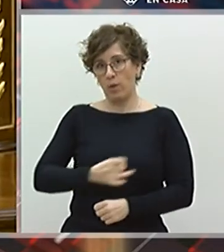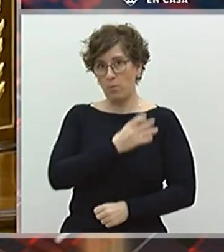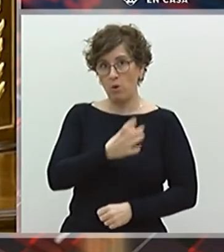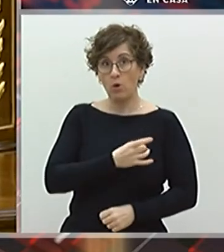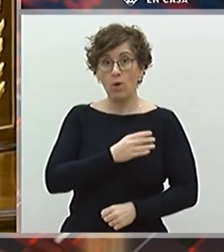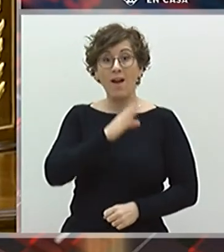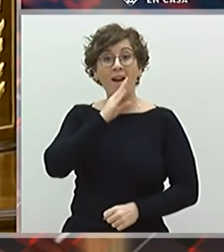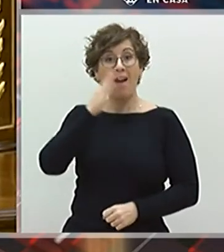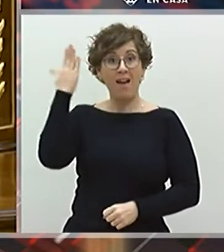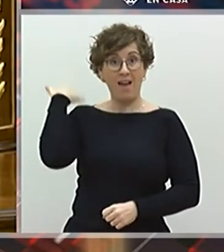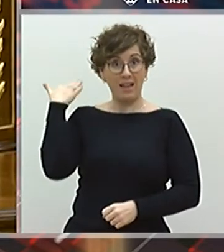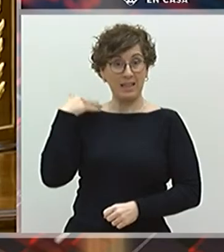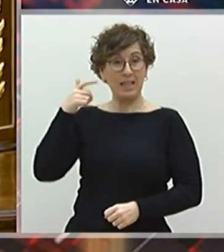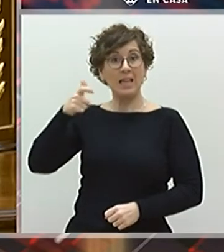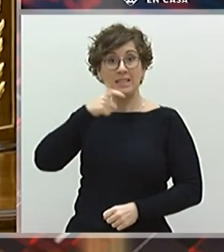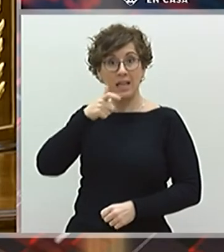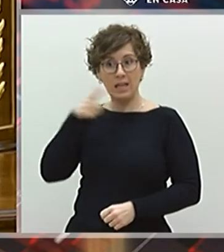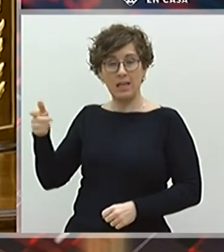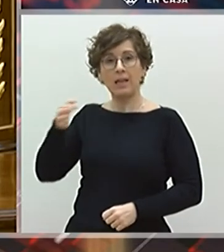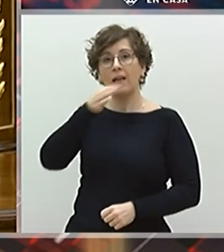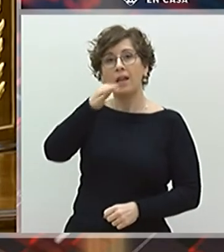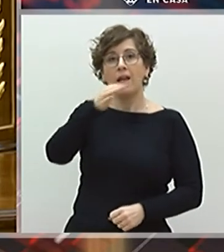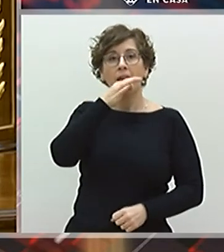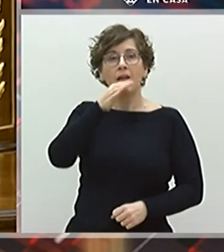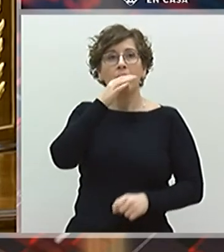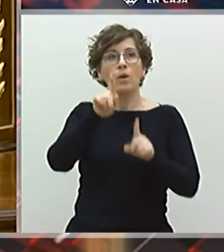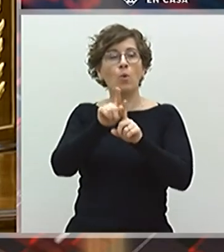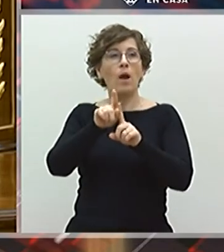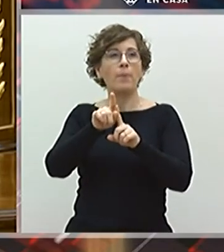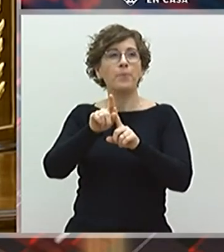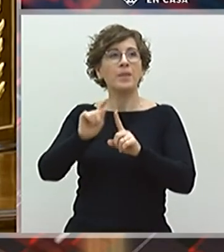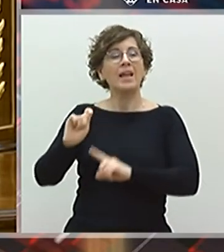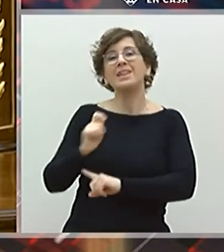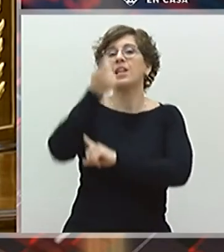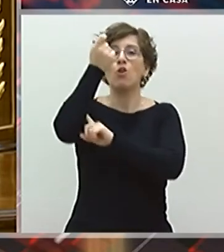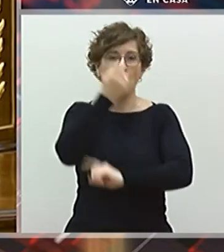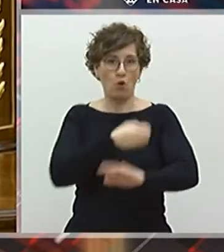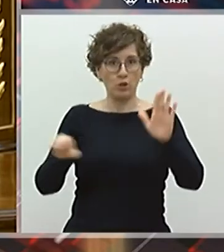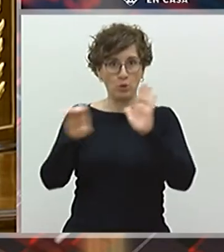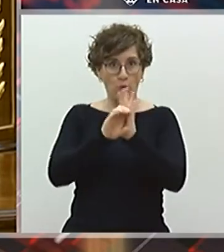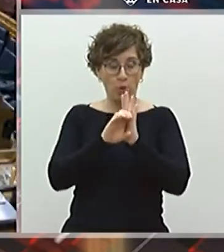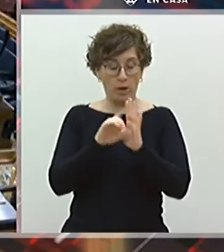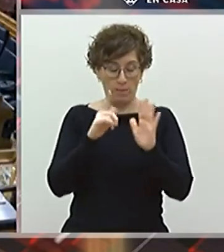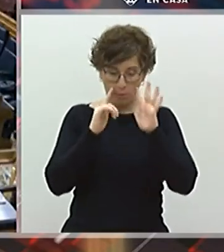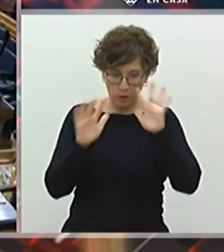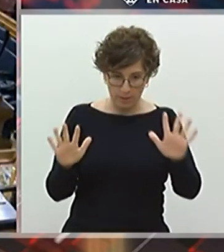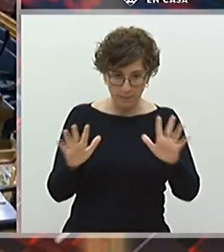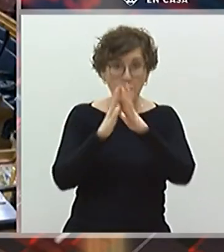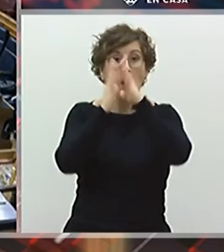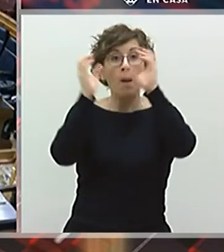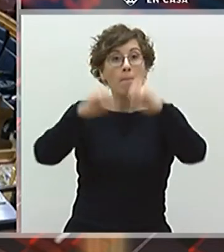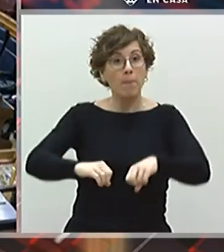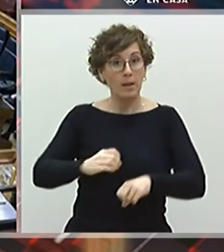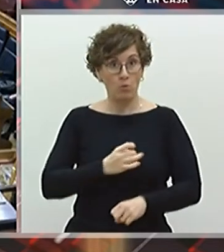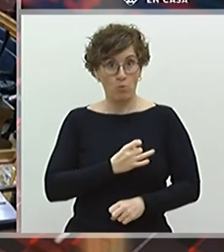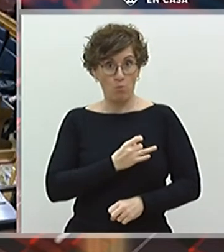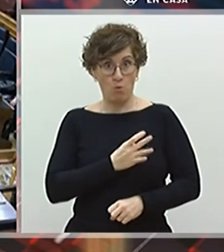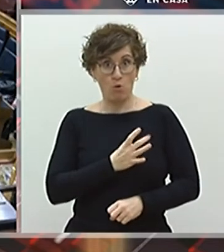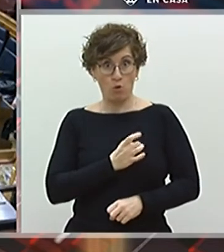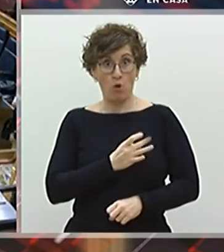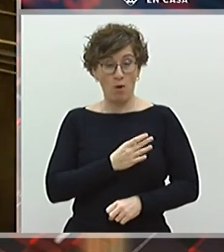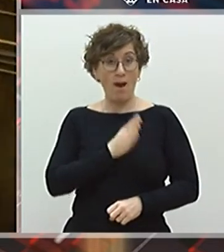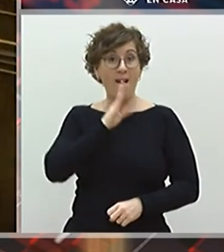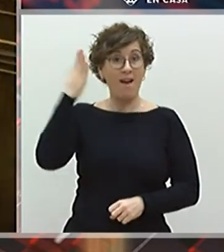hacía un relato de triunfo constitucional. Miren, los pactos de la Moncloa fueron además y sobre todo